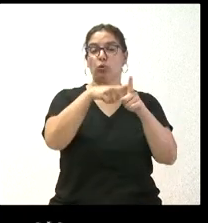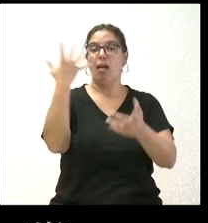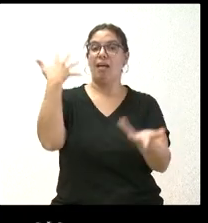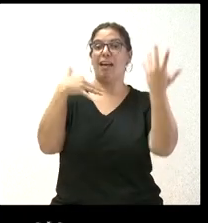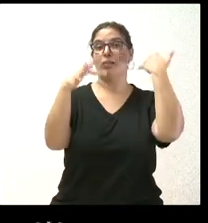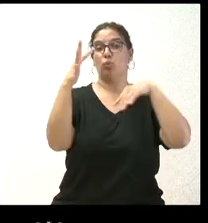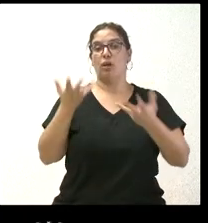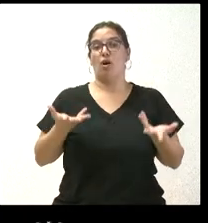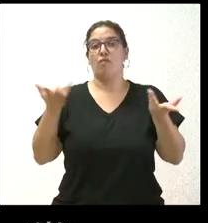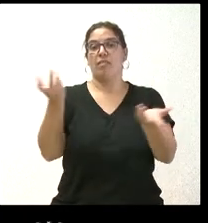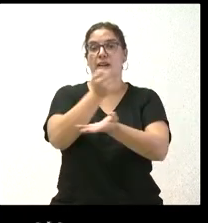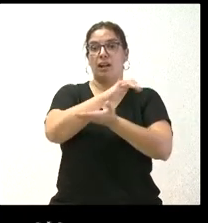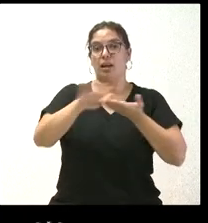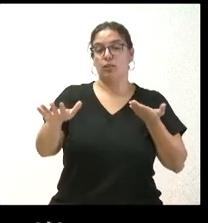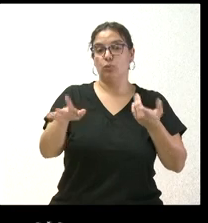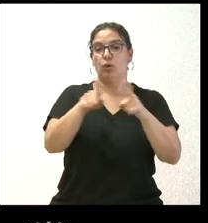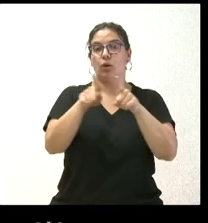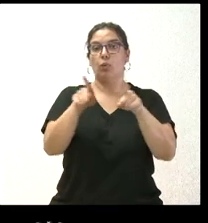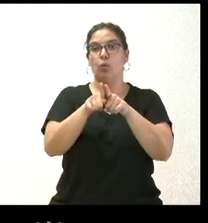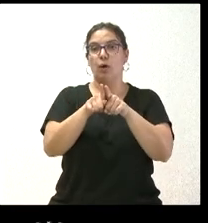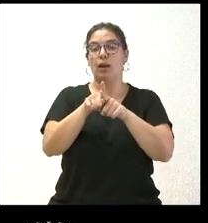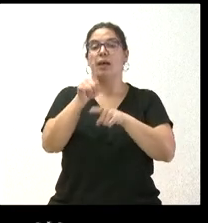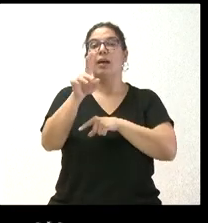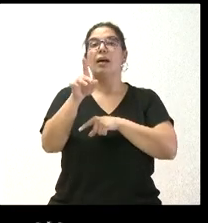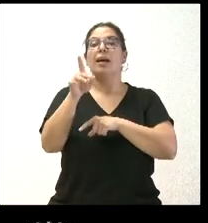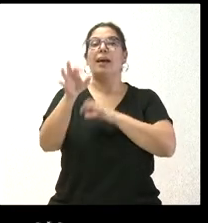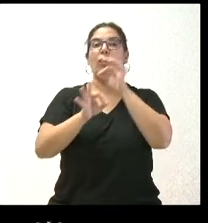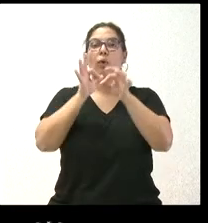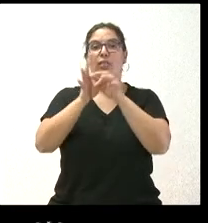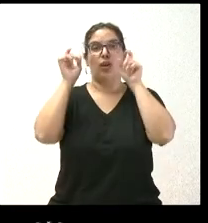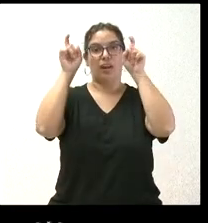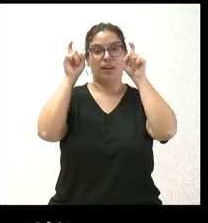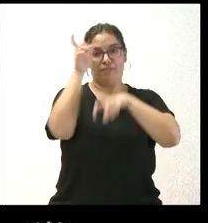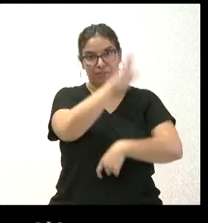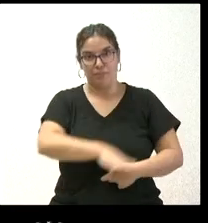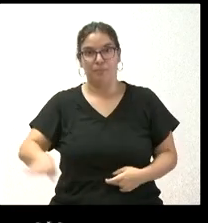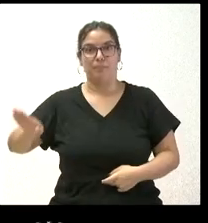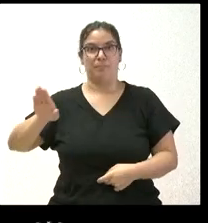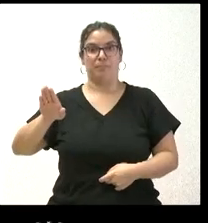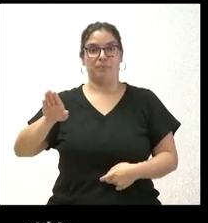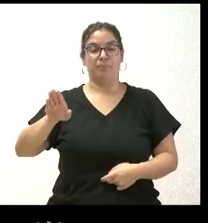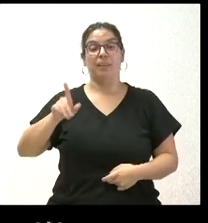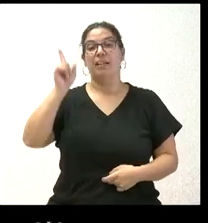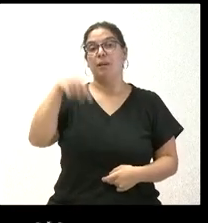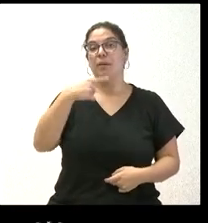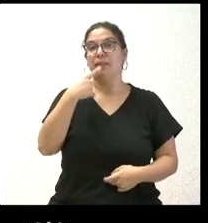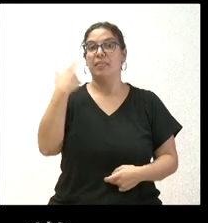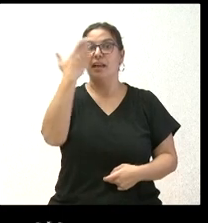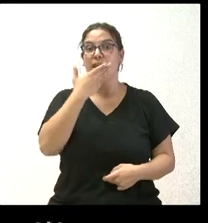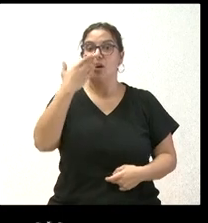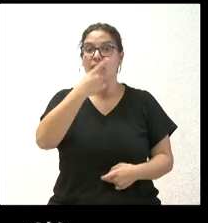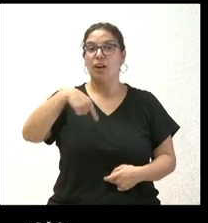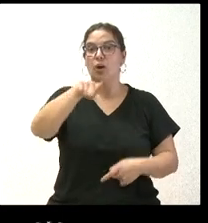la gratuidad, privatizar el primer ciclo de educación infantil. Además, dijo que la Junta trataba a estas escuelas como un